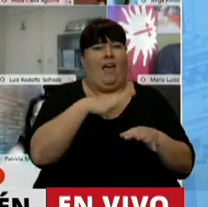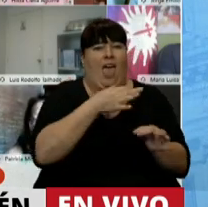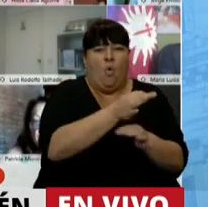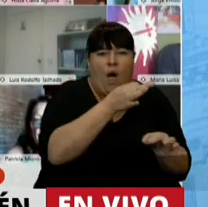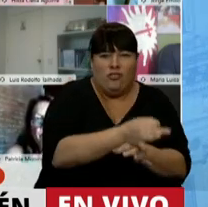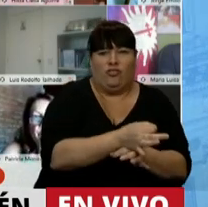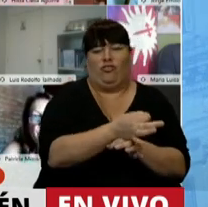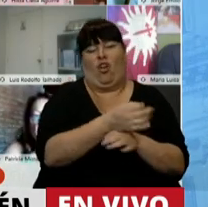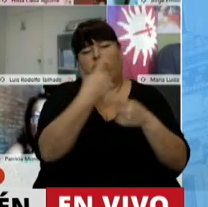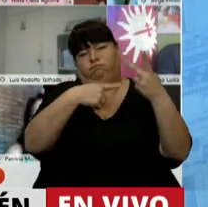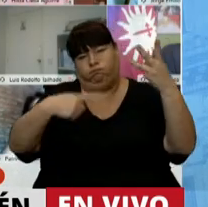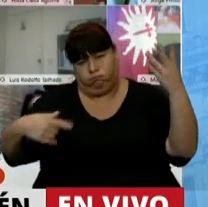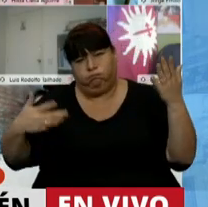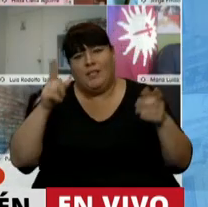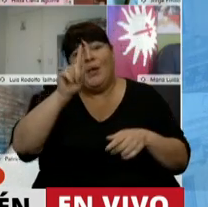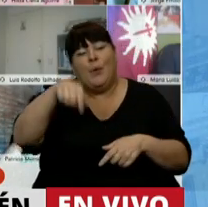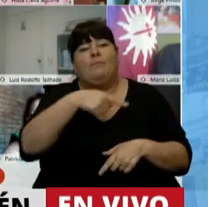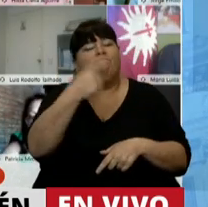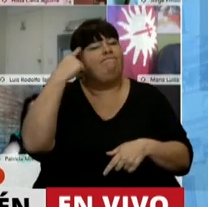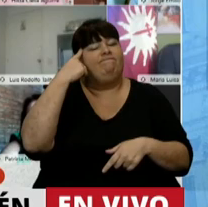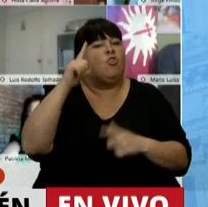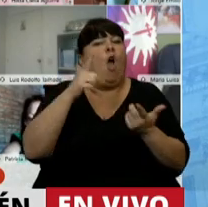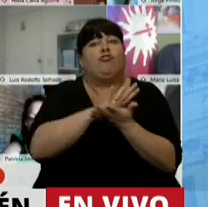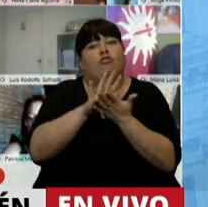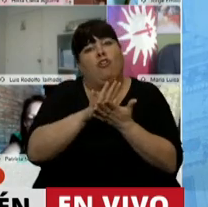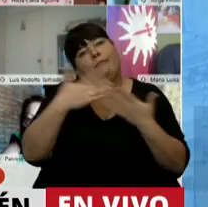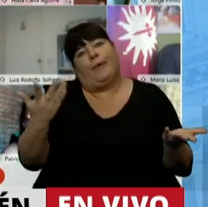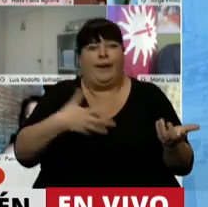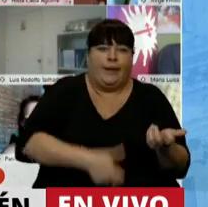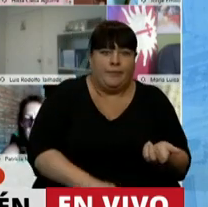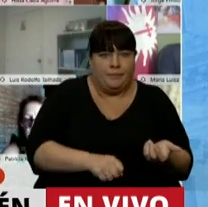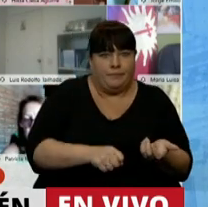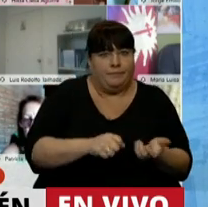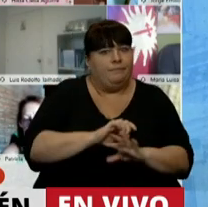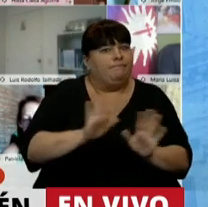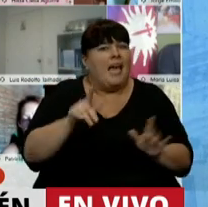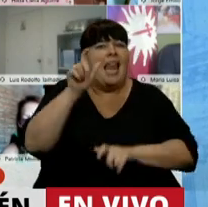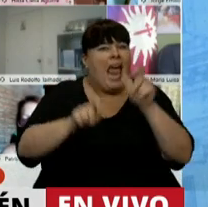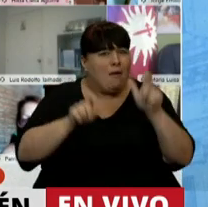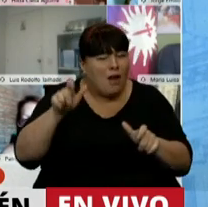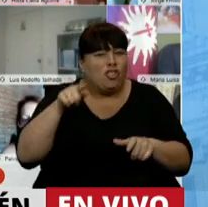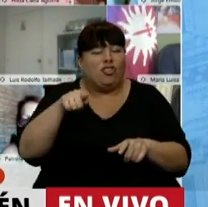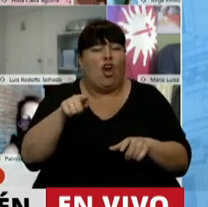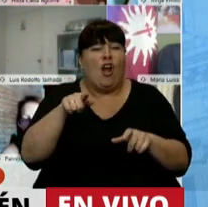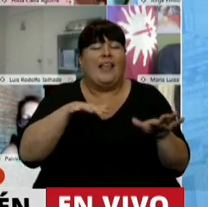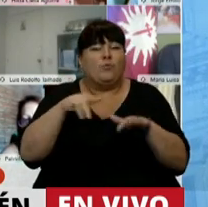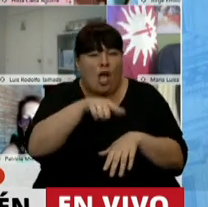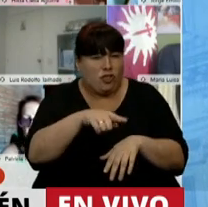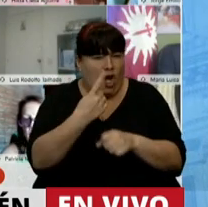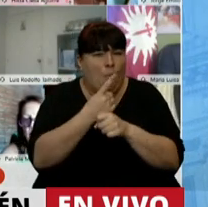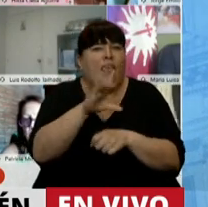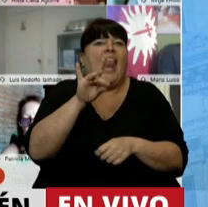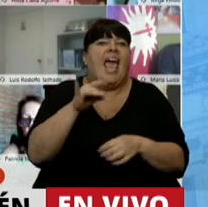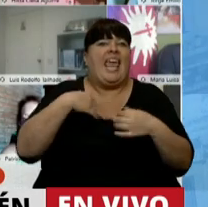educación, entre otros que las hacen pensar que no hay alternativas. No hay persona que bajo este contexto pueda